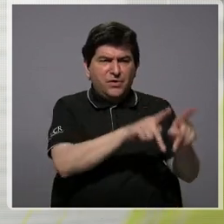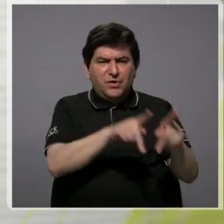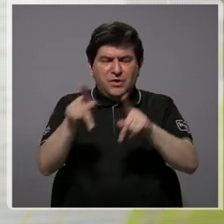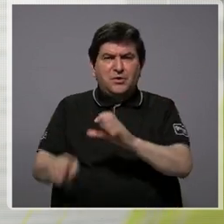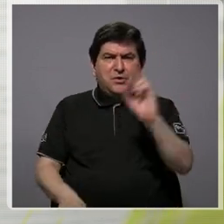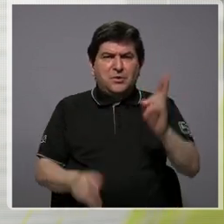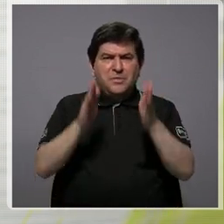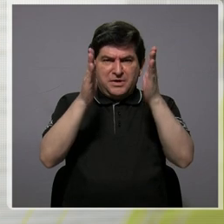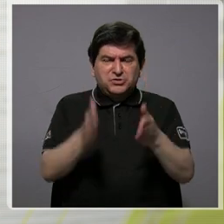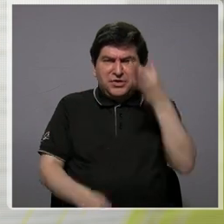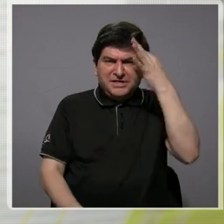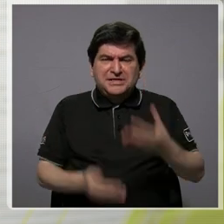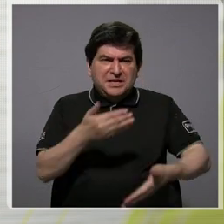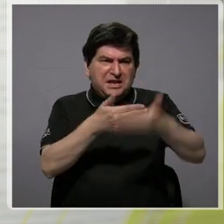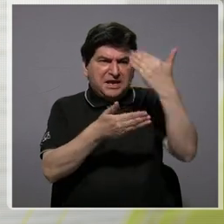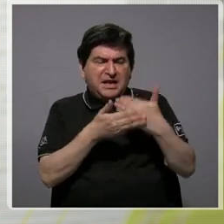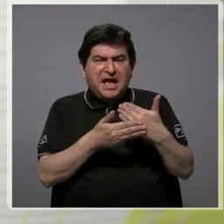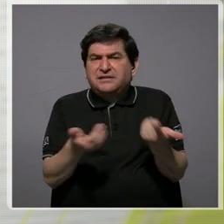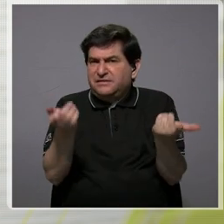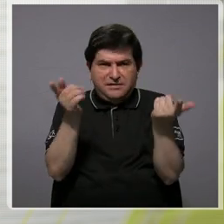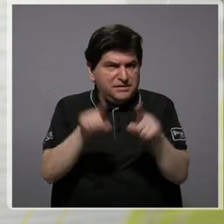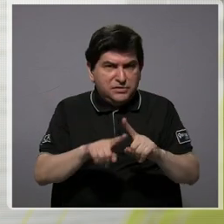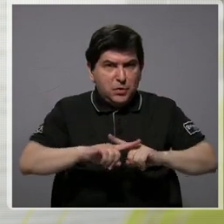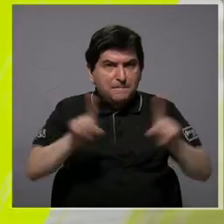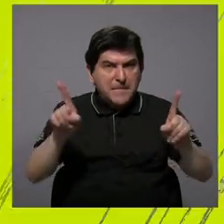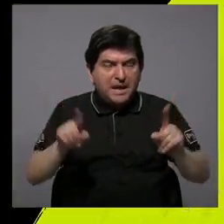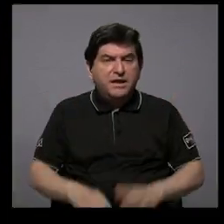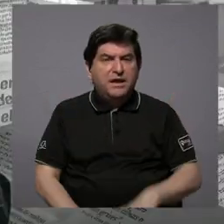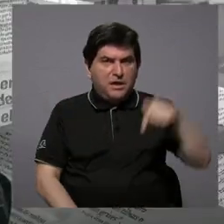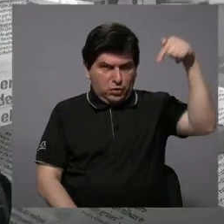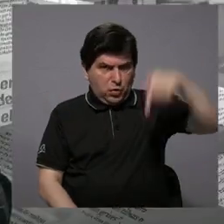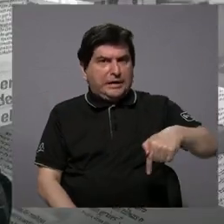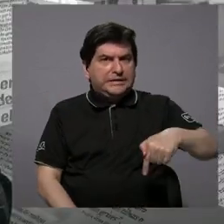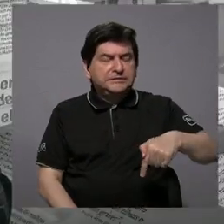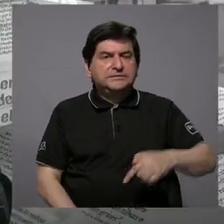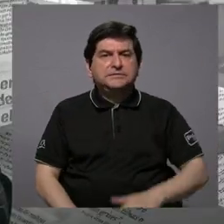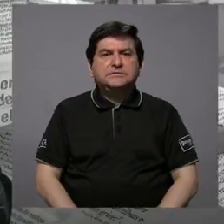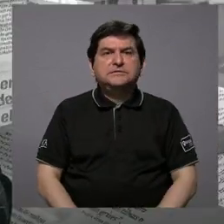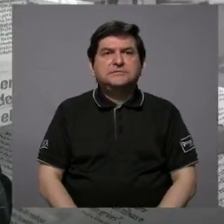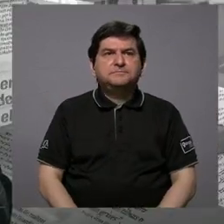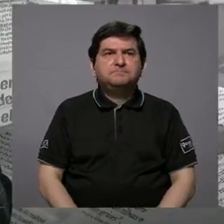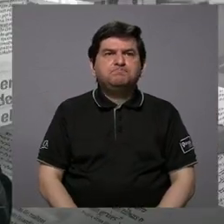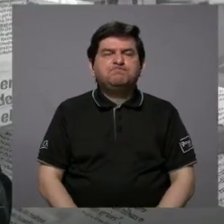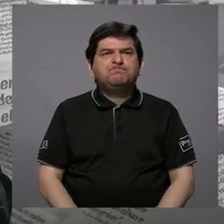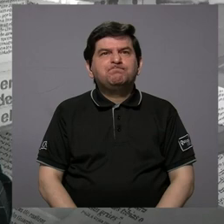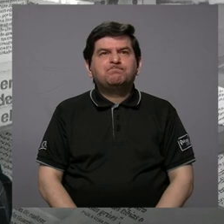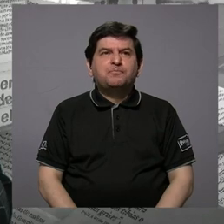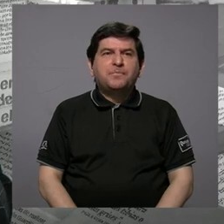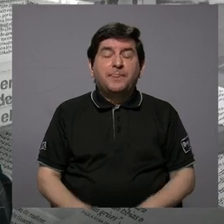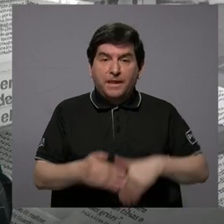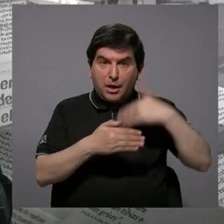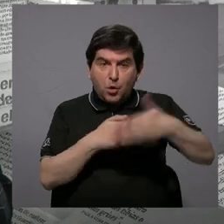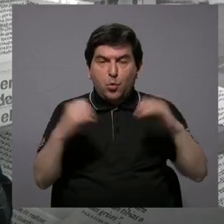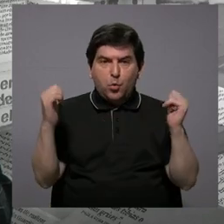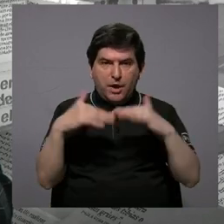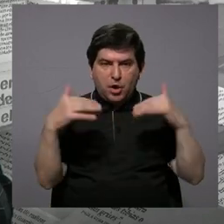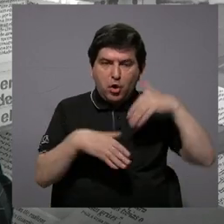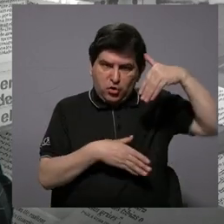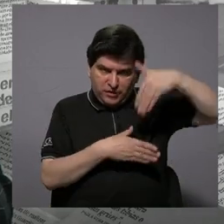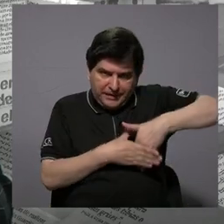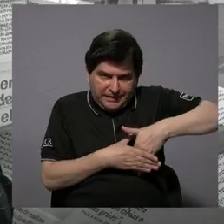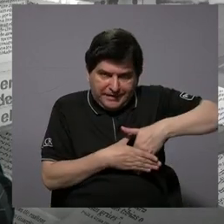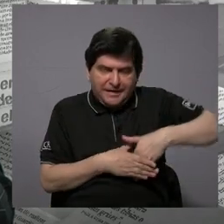piensen que en el pasado eso no sucedió. En Costa Rica había una, posterior a la guerra civil